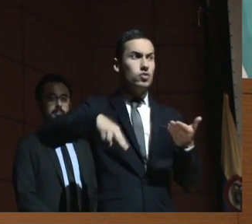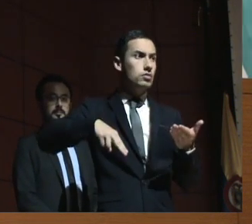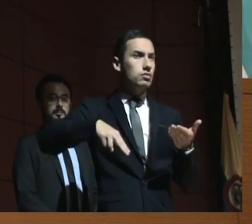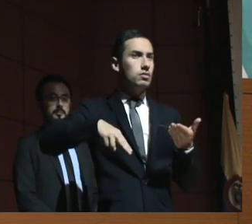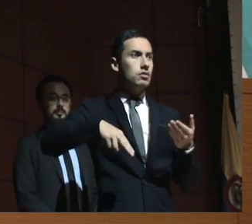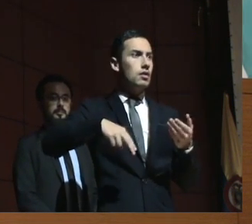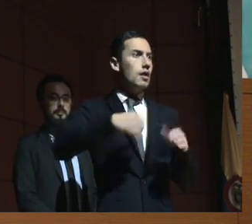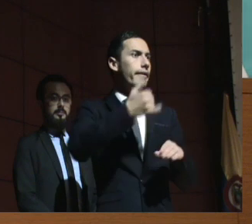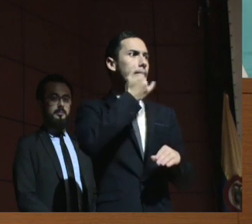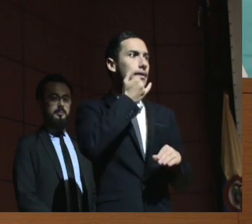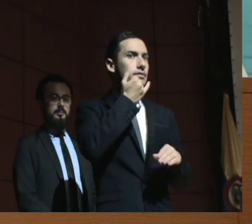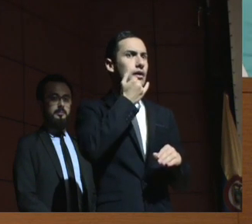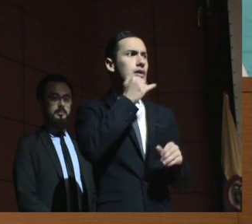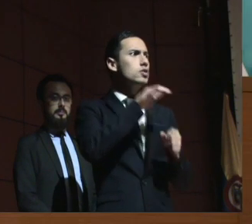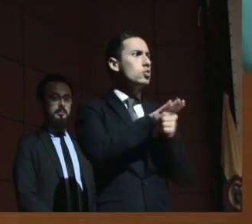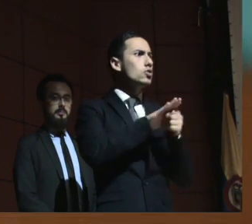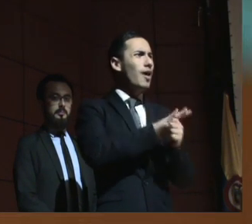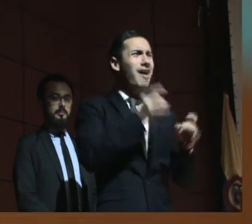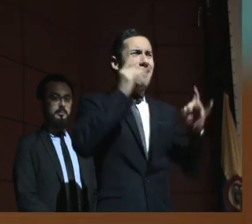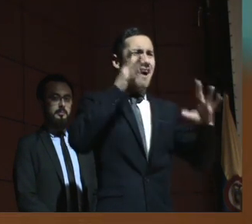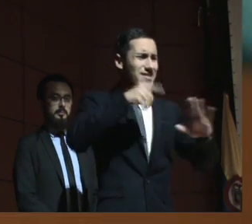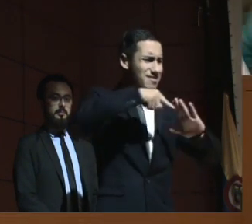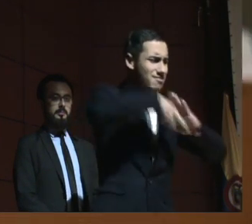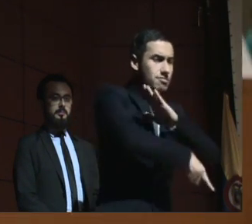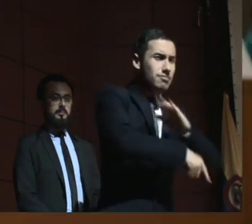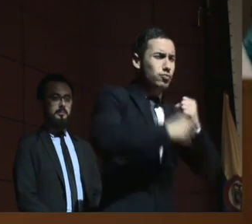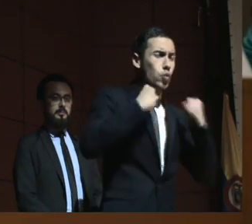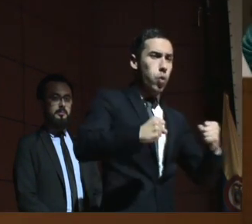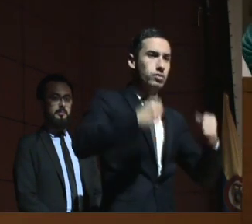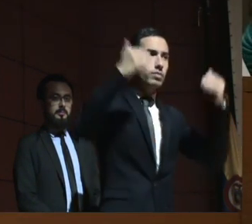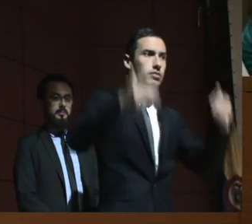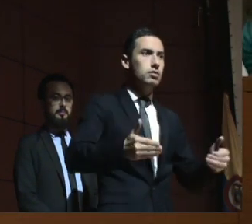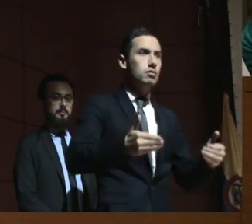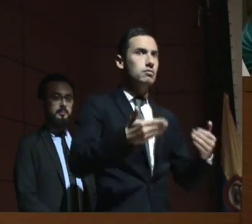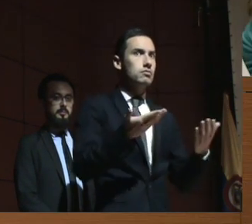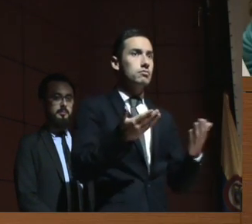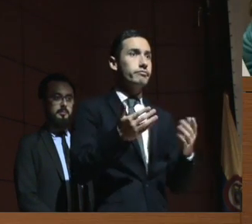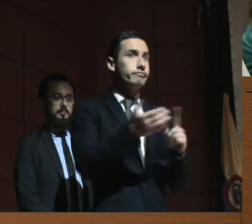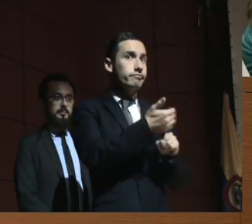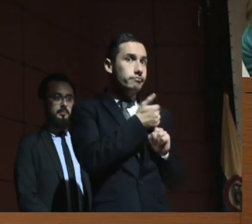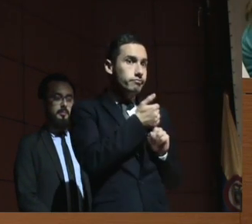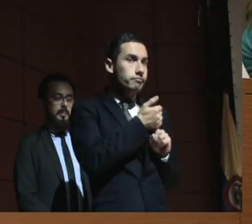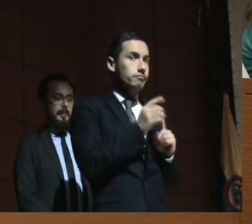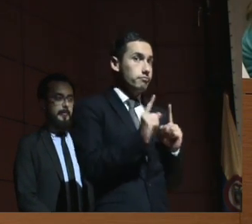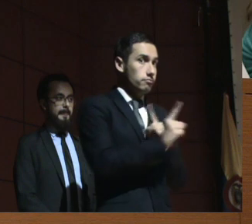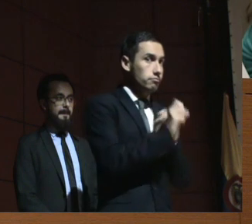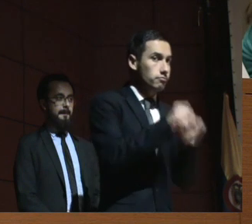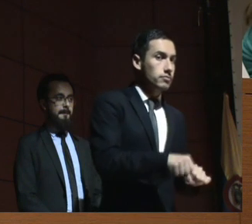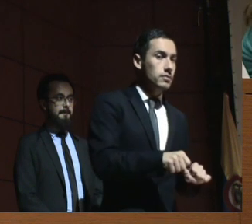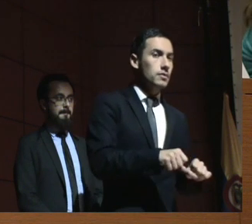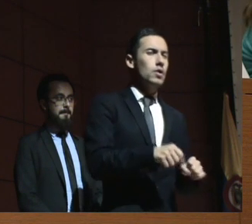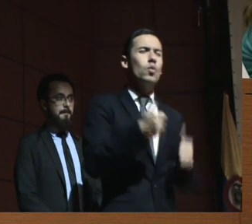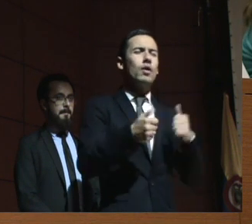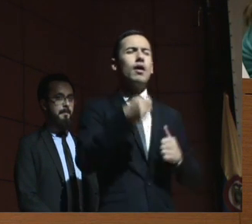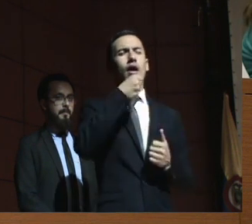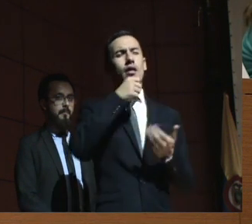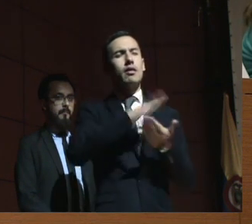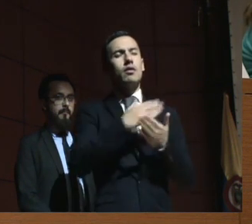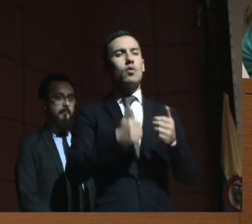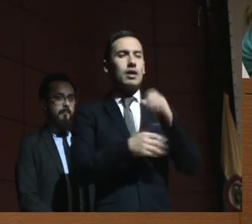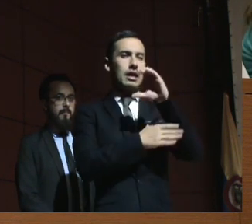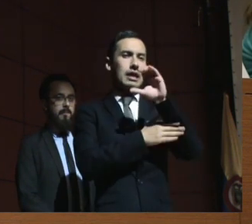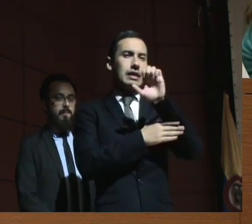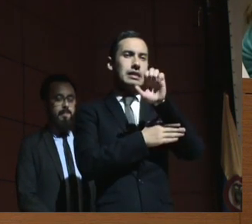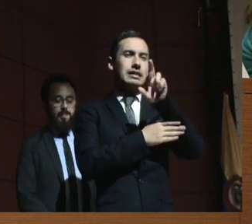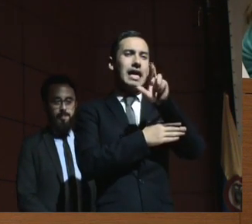a pasar con los casos severos? En ese momento estaba la situación del cantante Cerati,